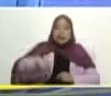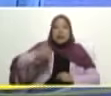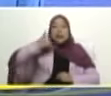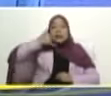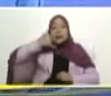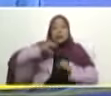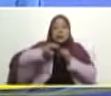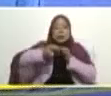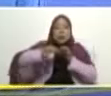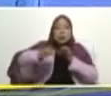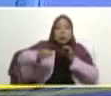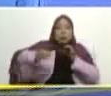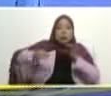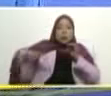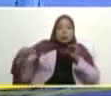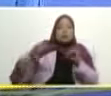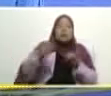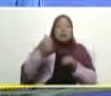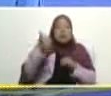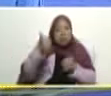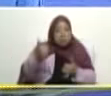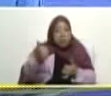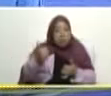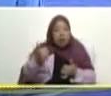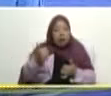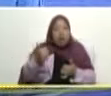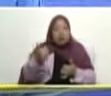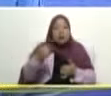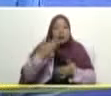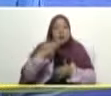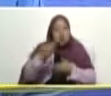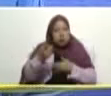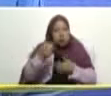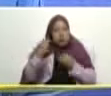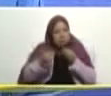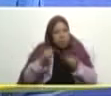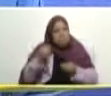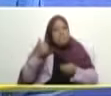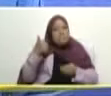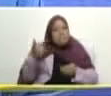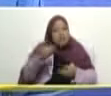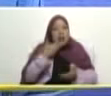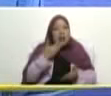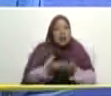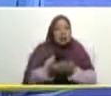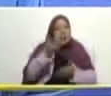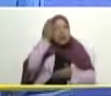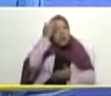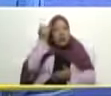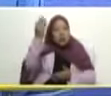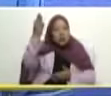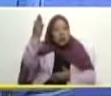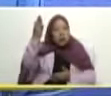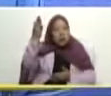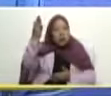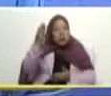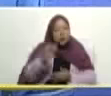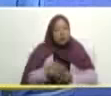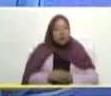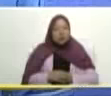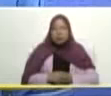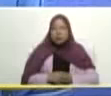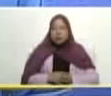bueno ¿cómo estás tú? ¿cómo te ha ido? yo yo bien gracias a Dios mira